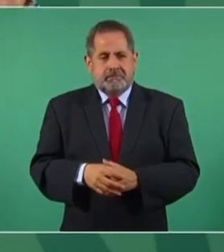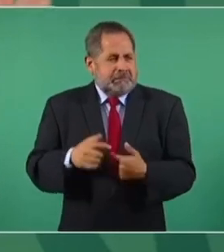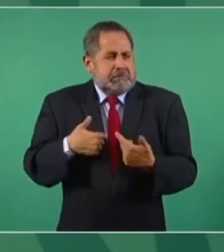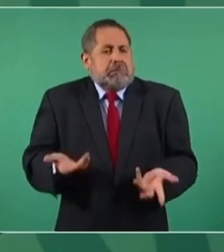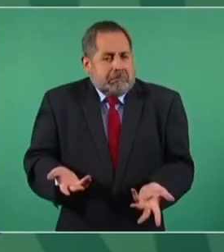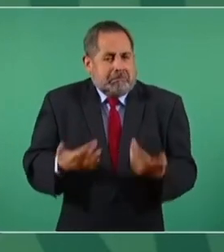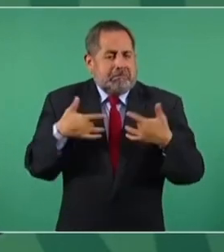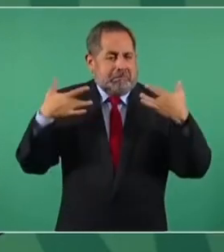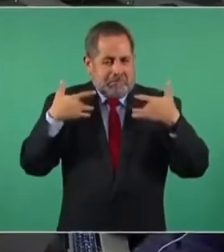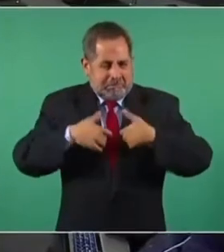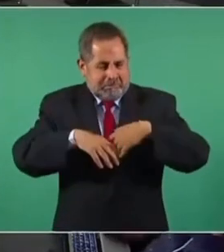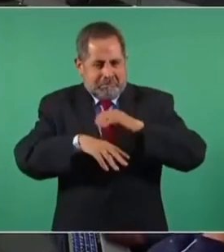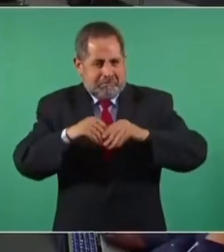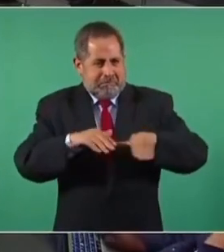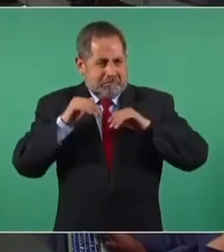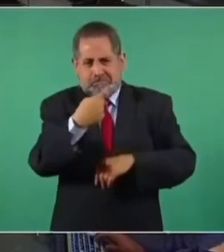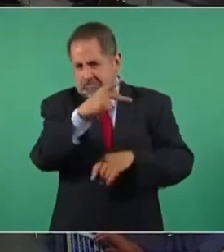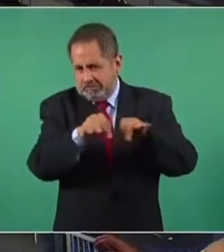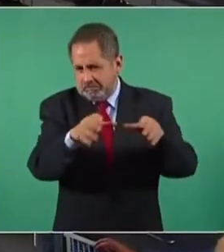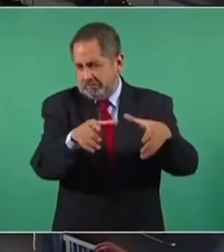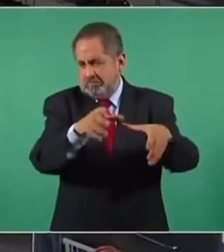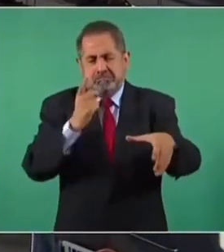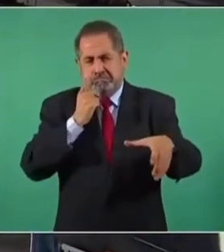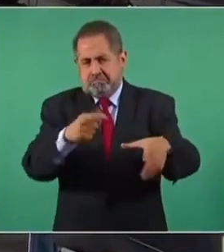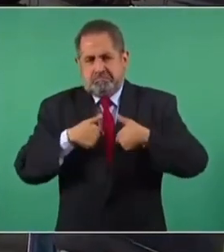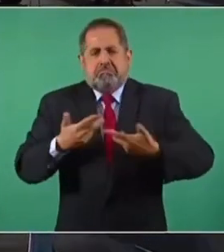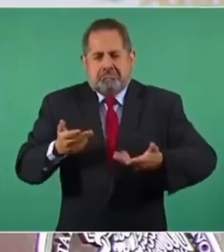Yo creo que tengo que ver con eso, es su trabajo de ellos.